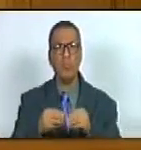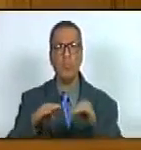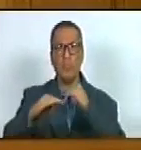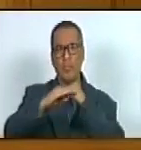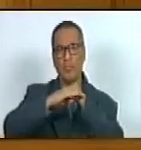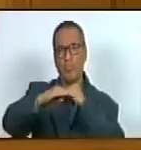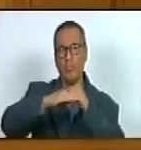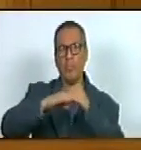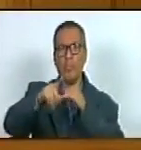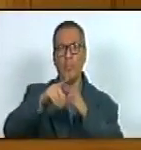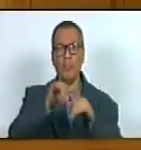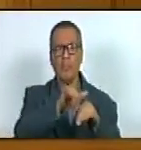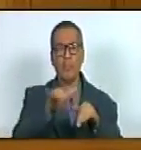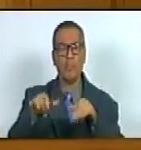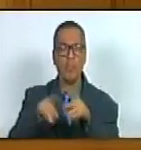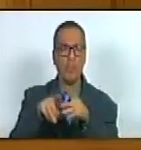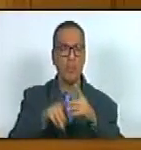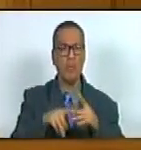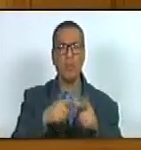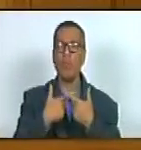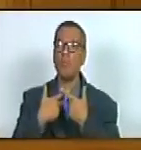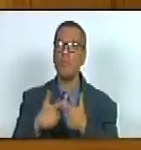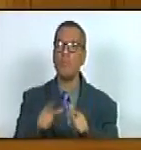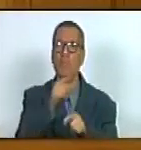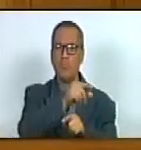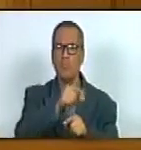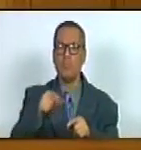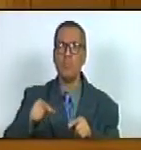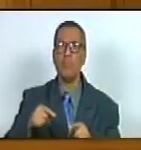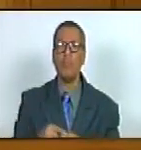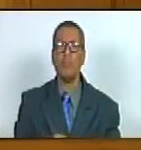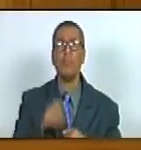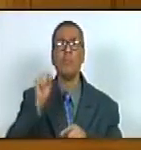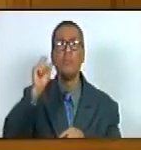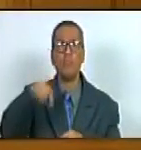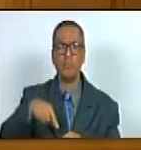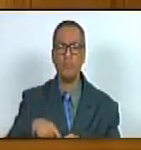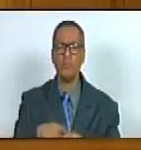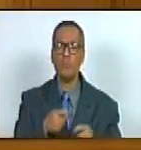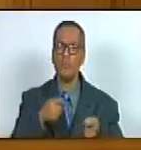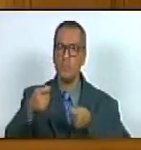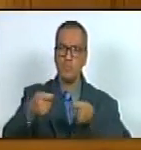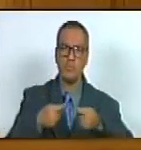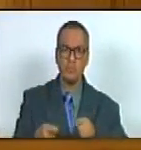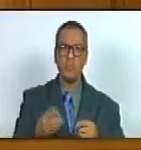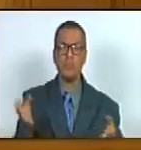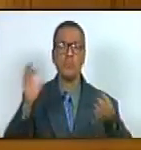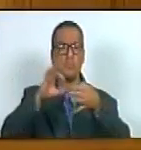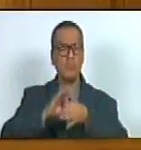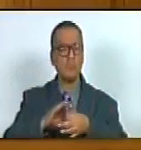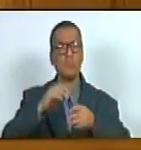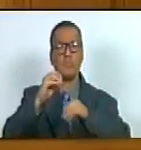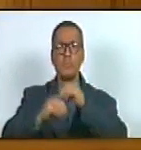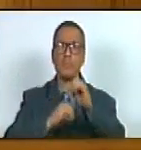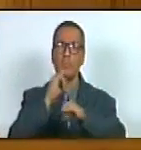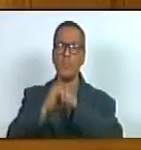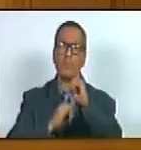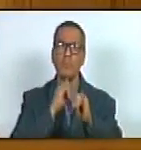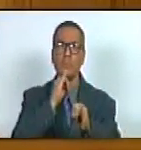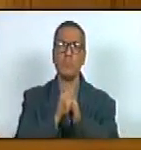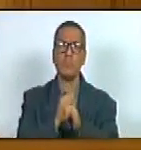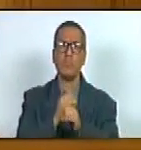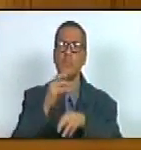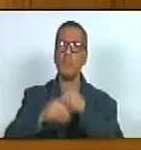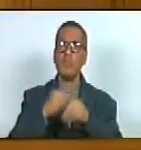igualdad de los derechos y libertades de las personas así como los tratados pactos y convenios internacionales